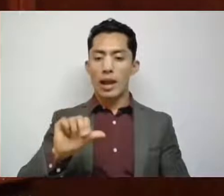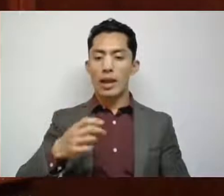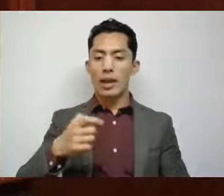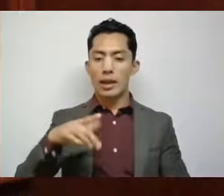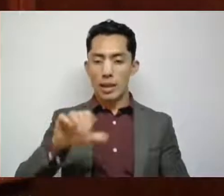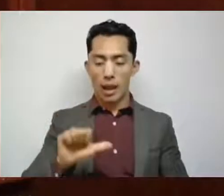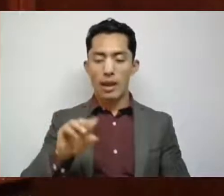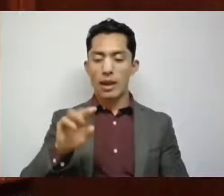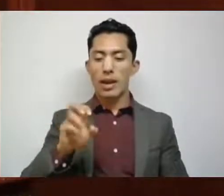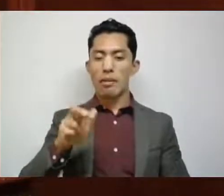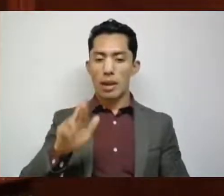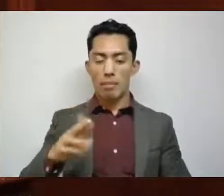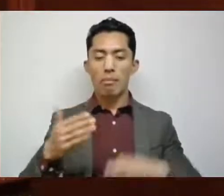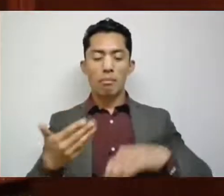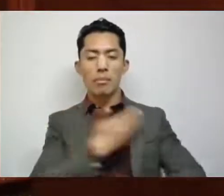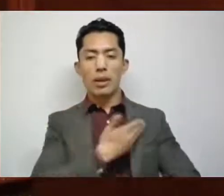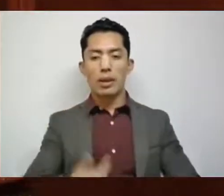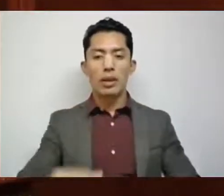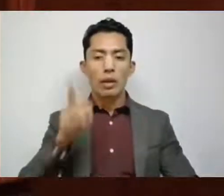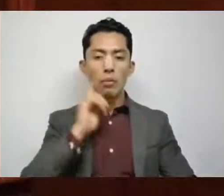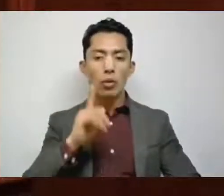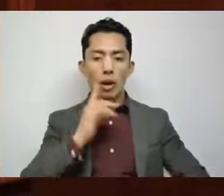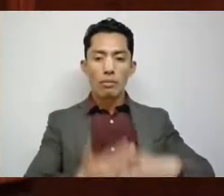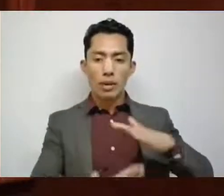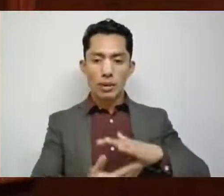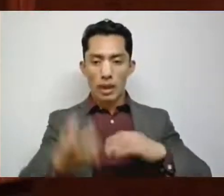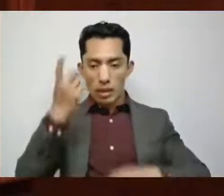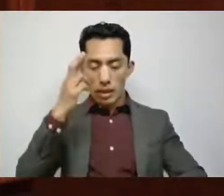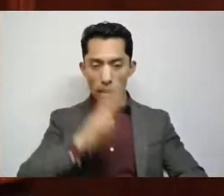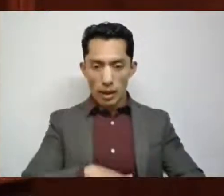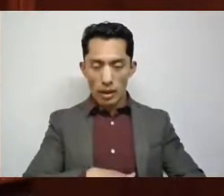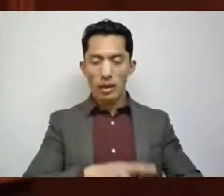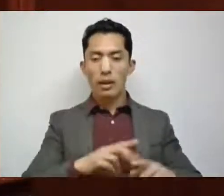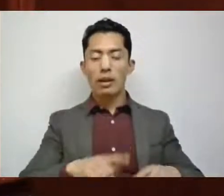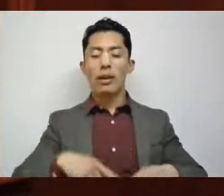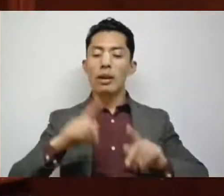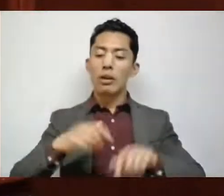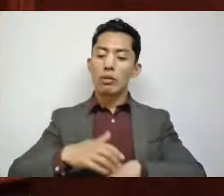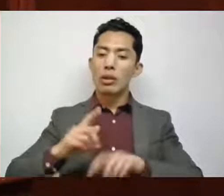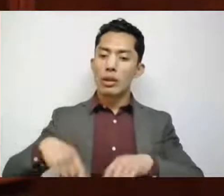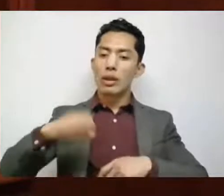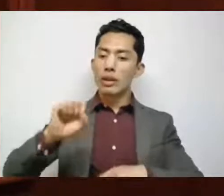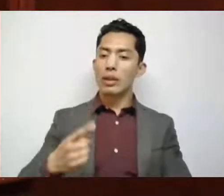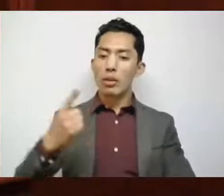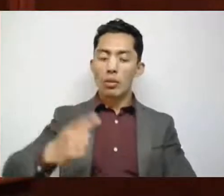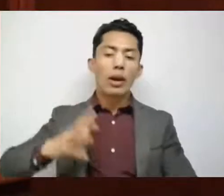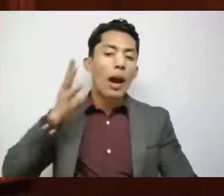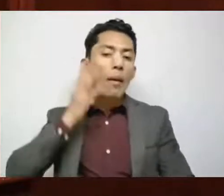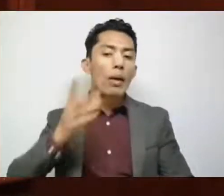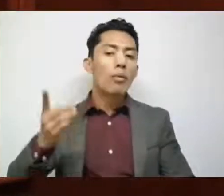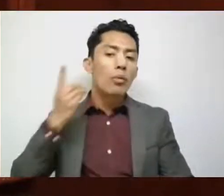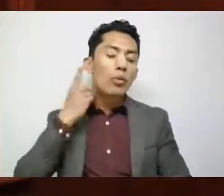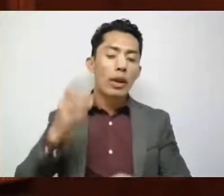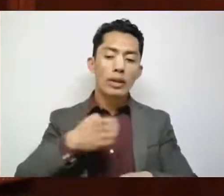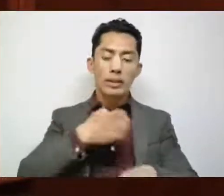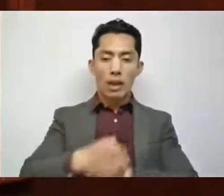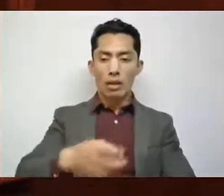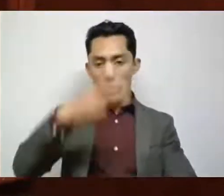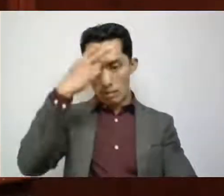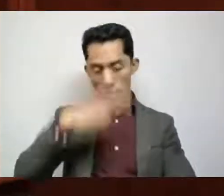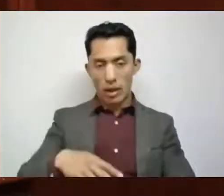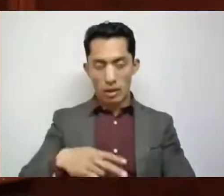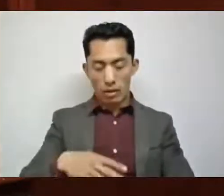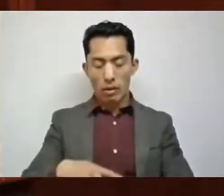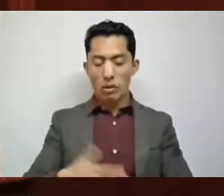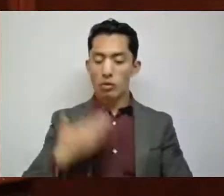Némer, presidenta de la mesa directiva de la 61ª legislatura del Estado de México. Su